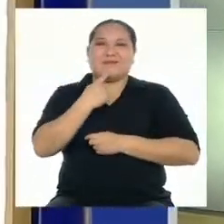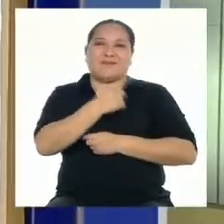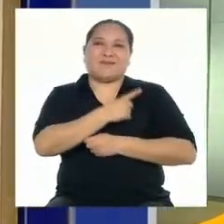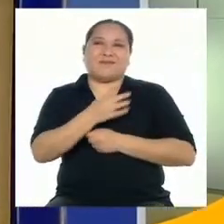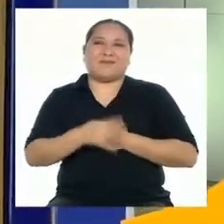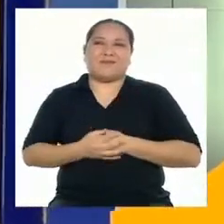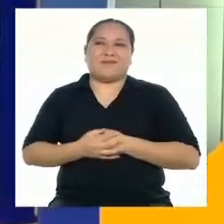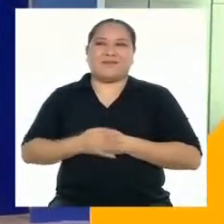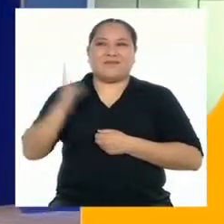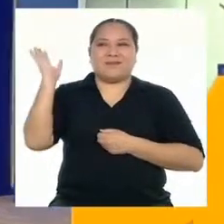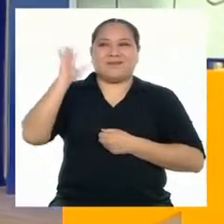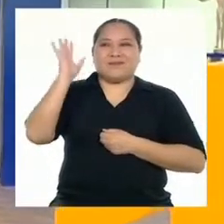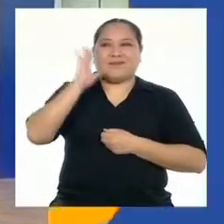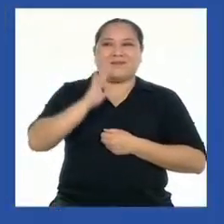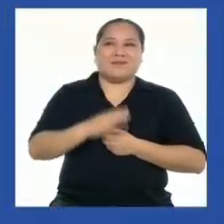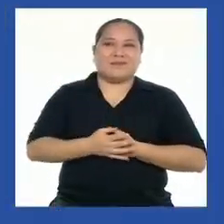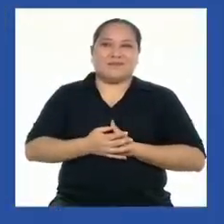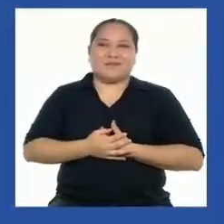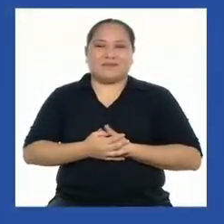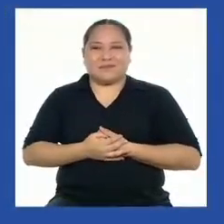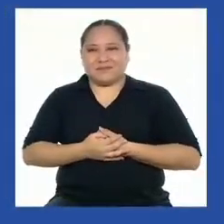de secundaria! ¡Chau, chau!